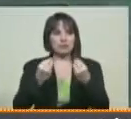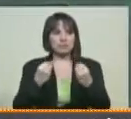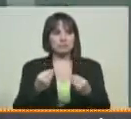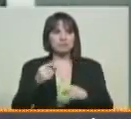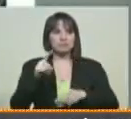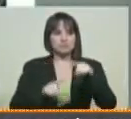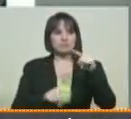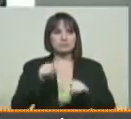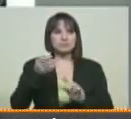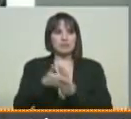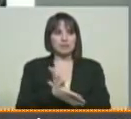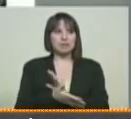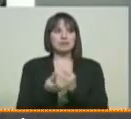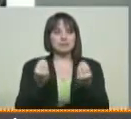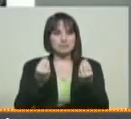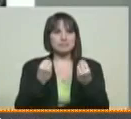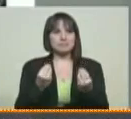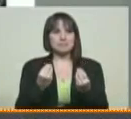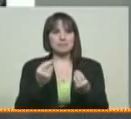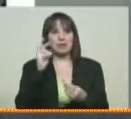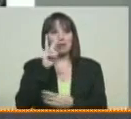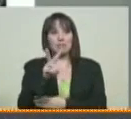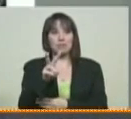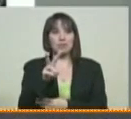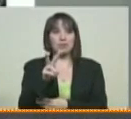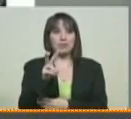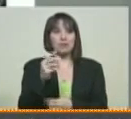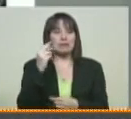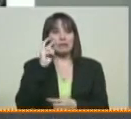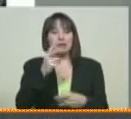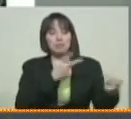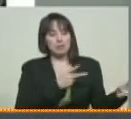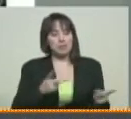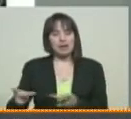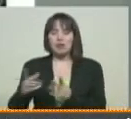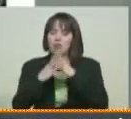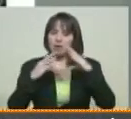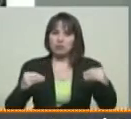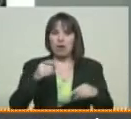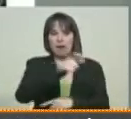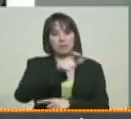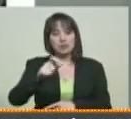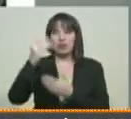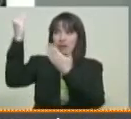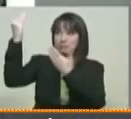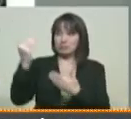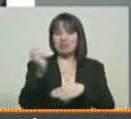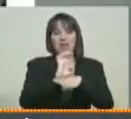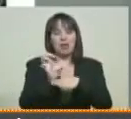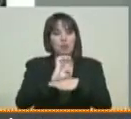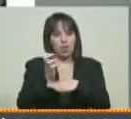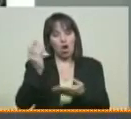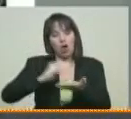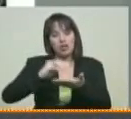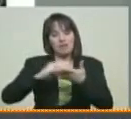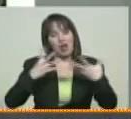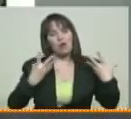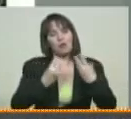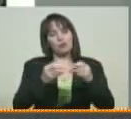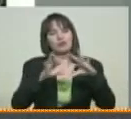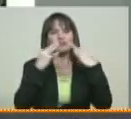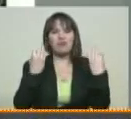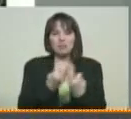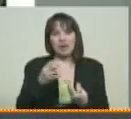llegaron al país. Vamos a leer su mensaje, allí lo tienen en pantalla. Bienvenidos compatriotas, desde Ecuador ya están de vuelta a la patria con sus familias